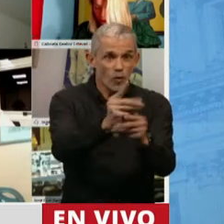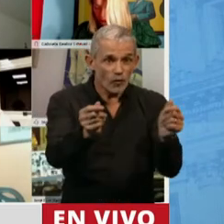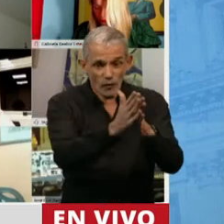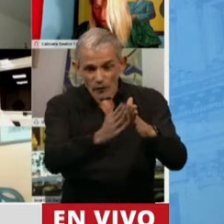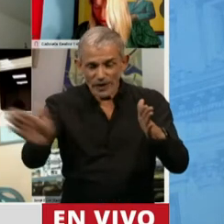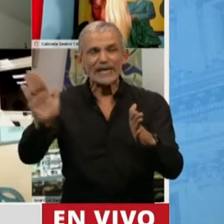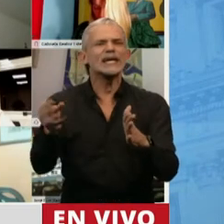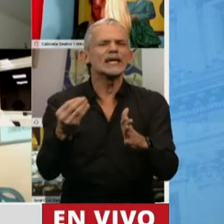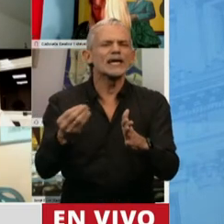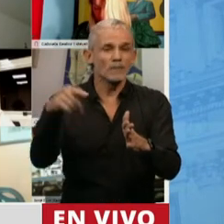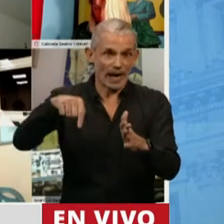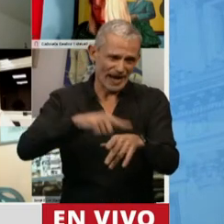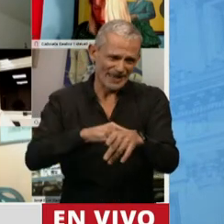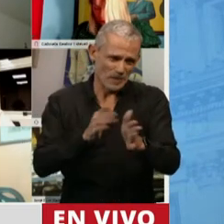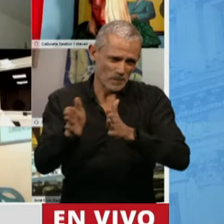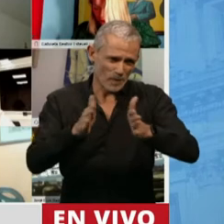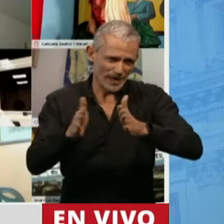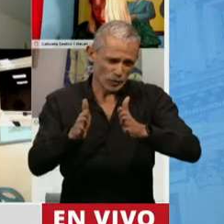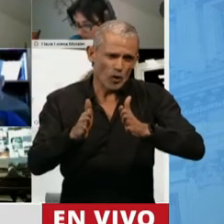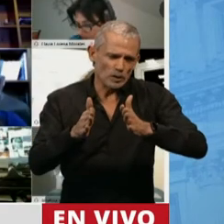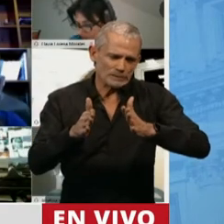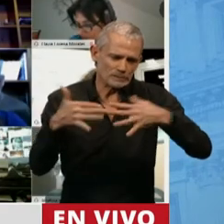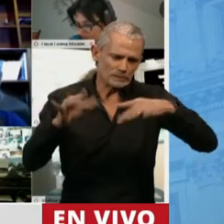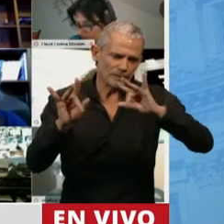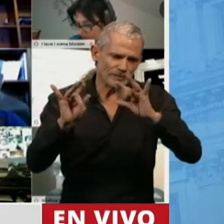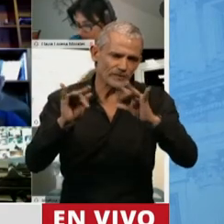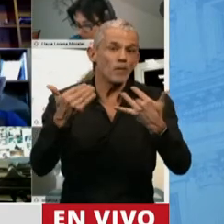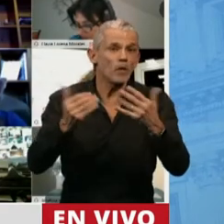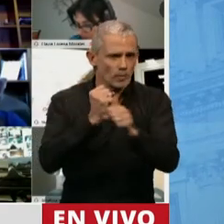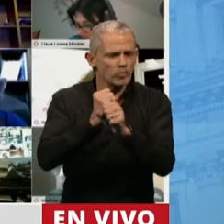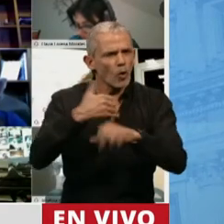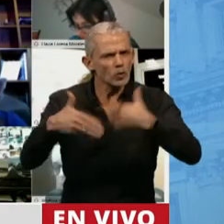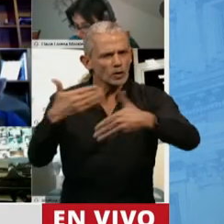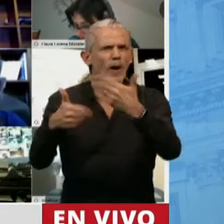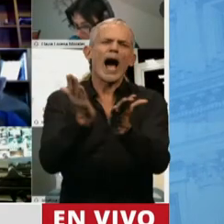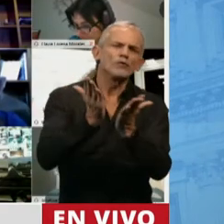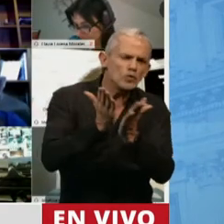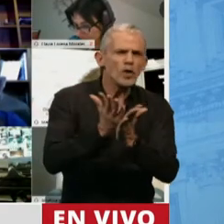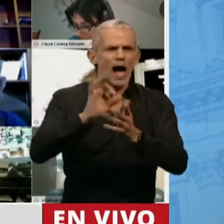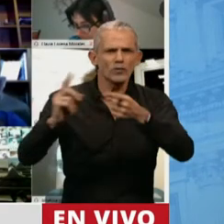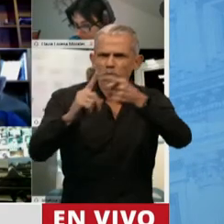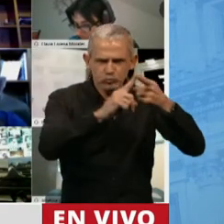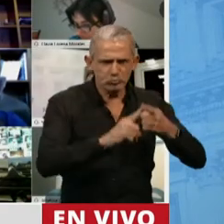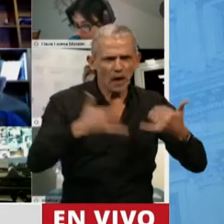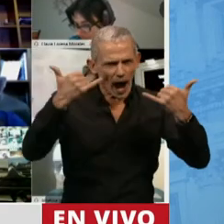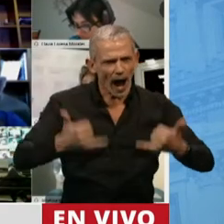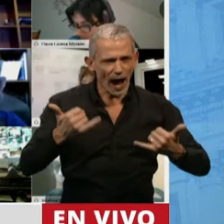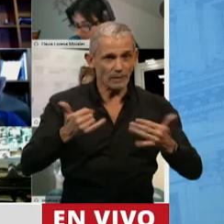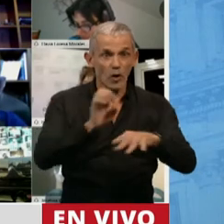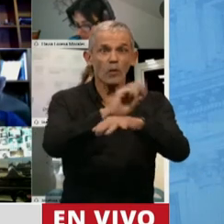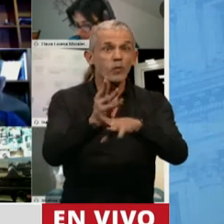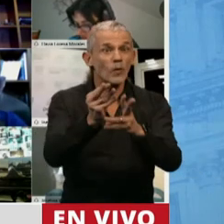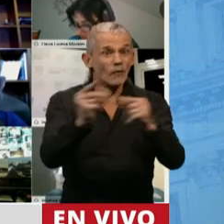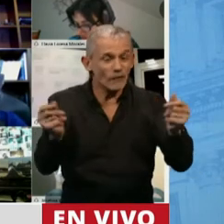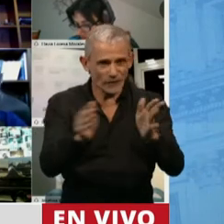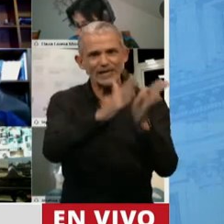no solamente que en este momento de crisis podamos seguir trabajando, estudiando, interrelacionarnos, sino que pospandemia